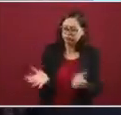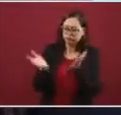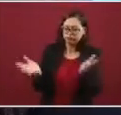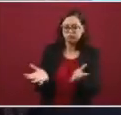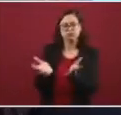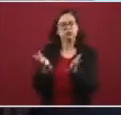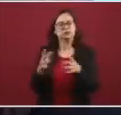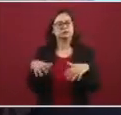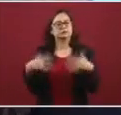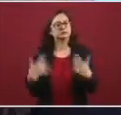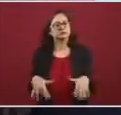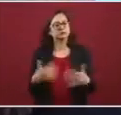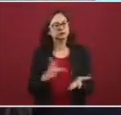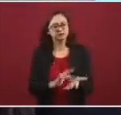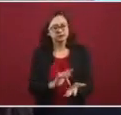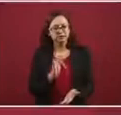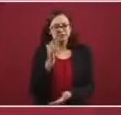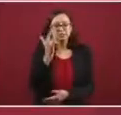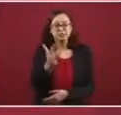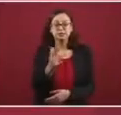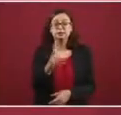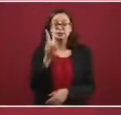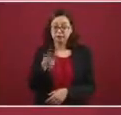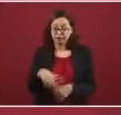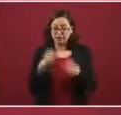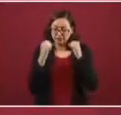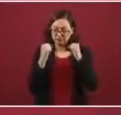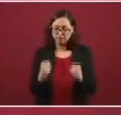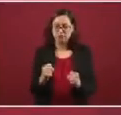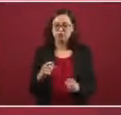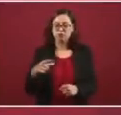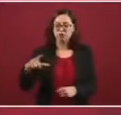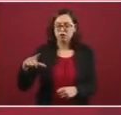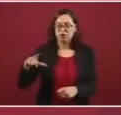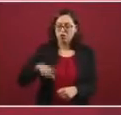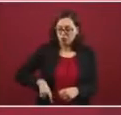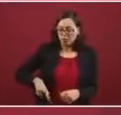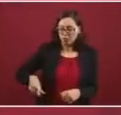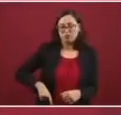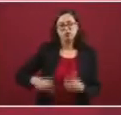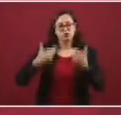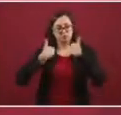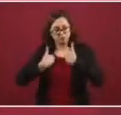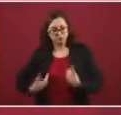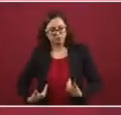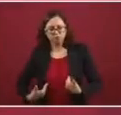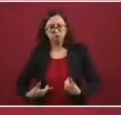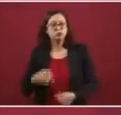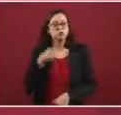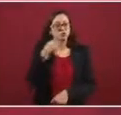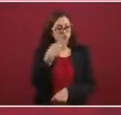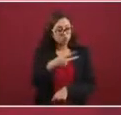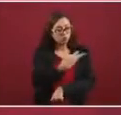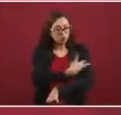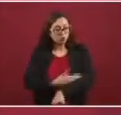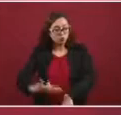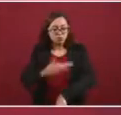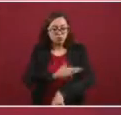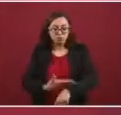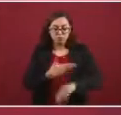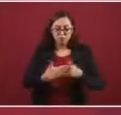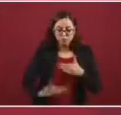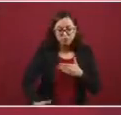de que nuestro gobierno en Naucalpan y yo haremos nuestra mejor parte para que su gestión presidencial